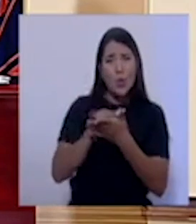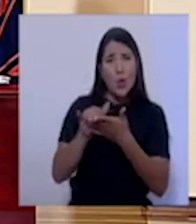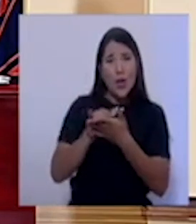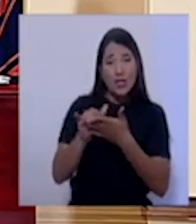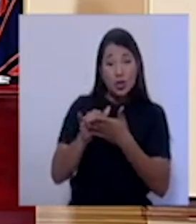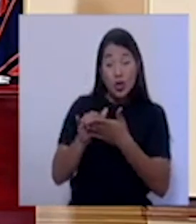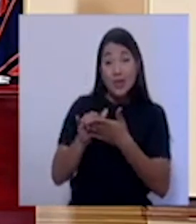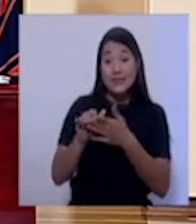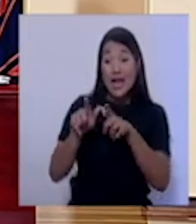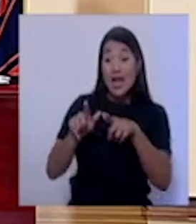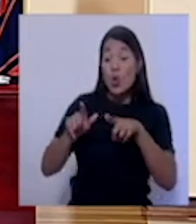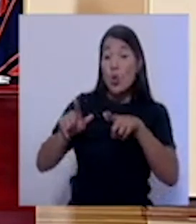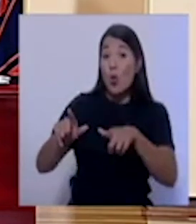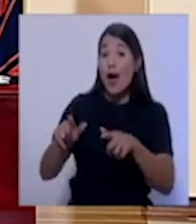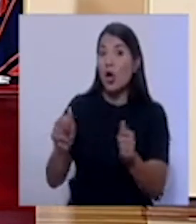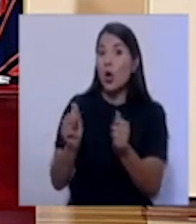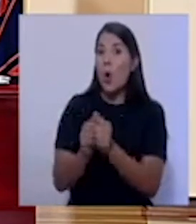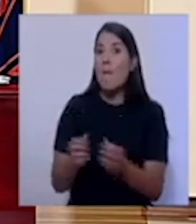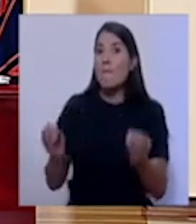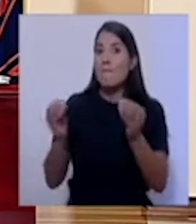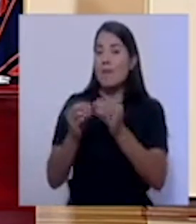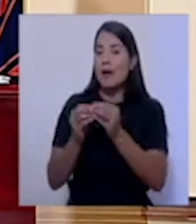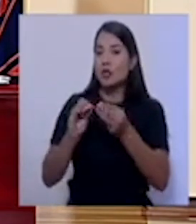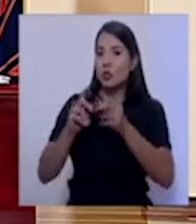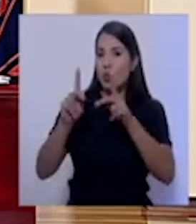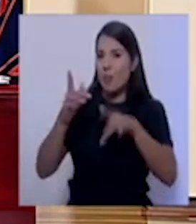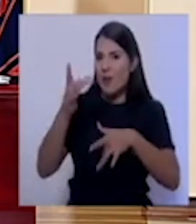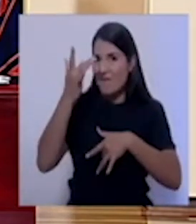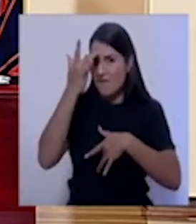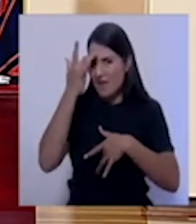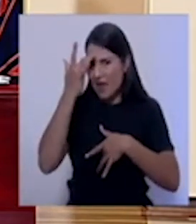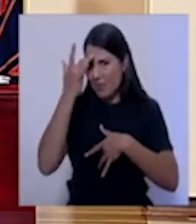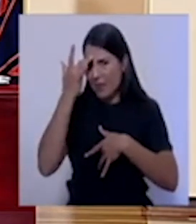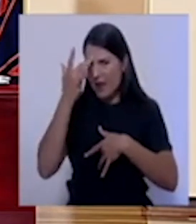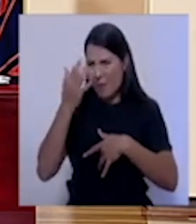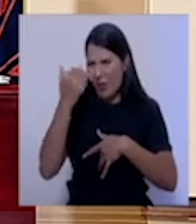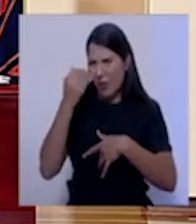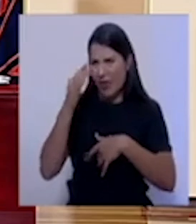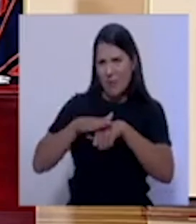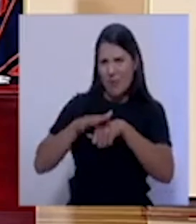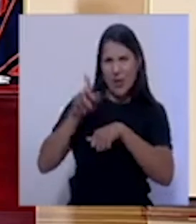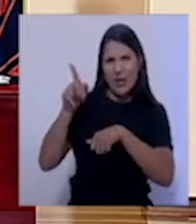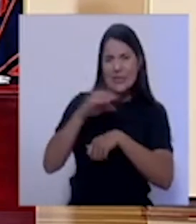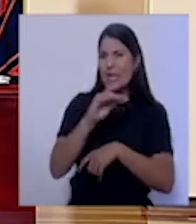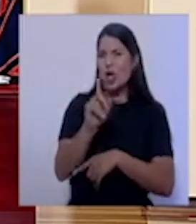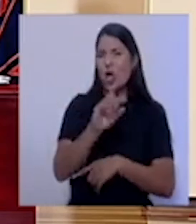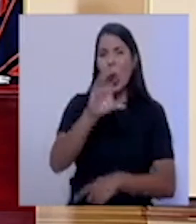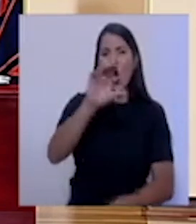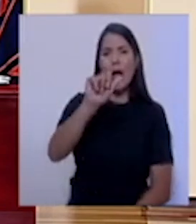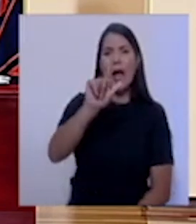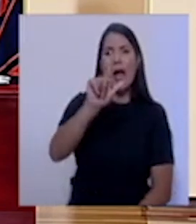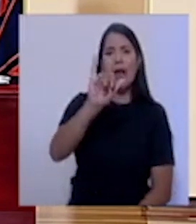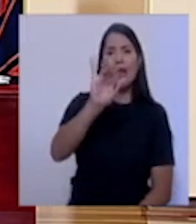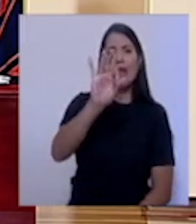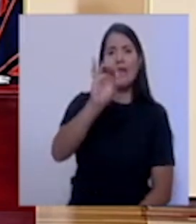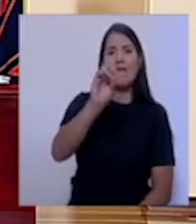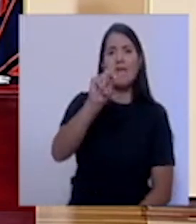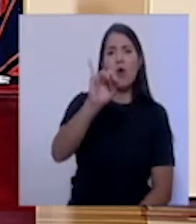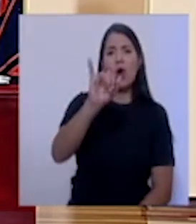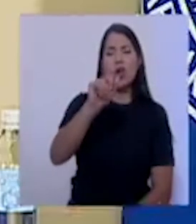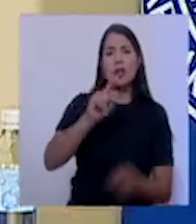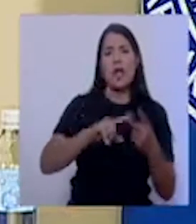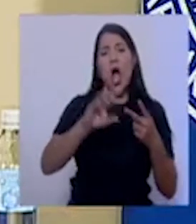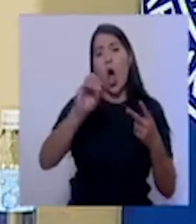para el ingreso al país y no de otros estados como California o Florida? Gracias por la pregunta para Mundo Escazú.